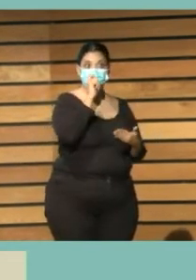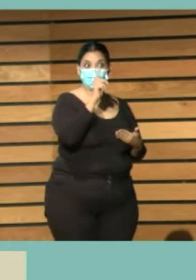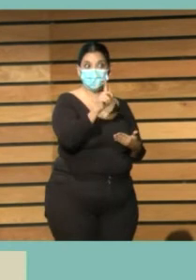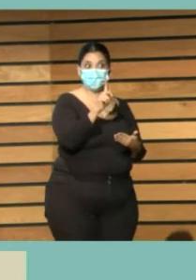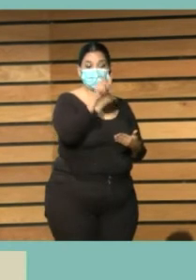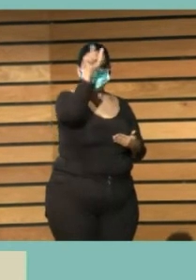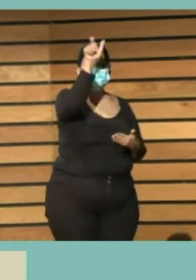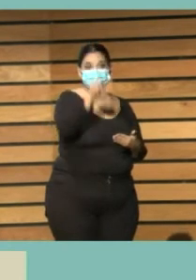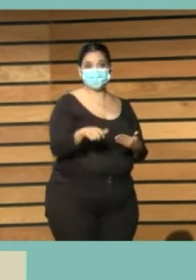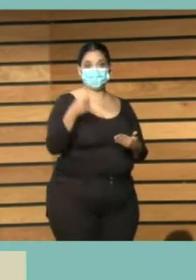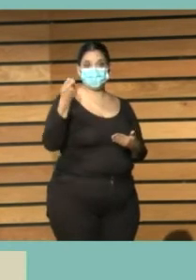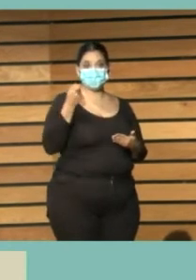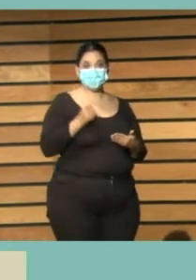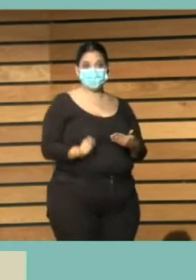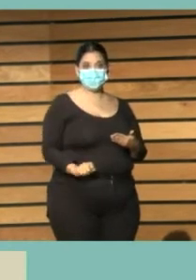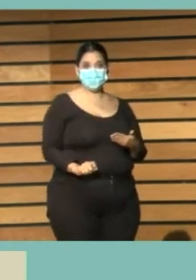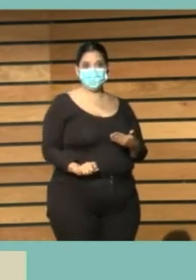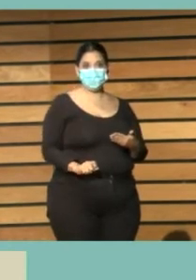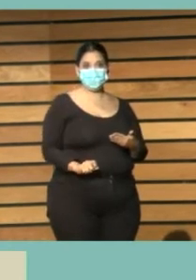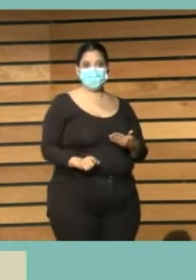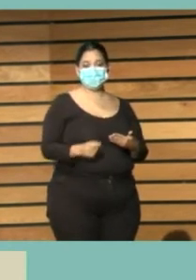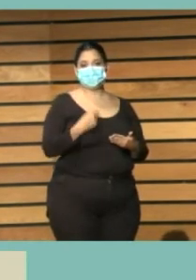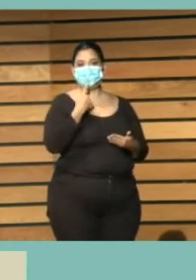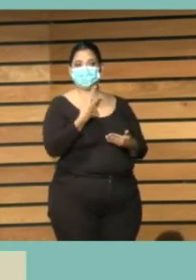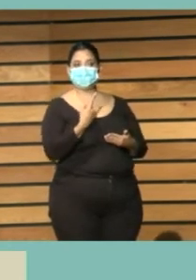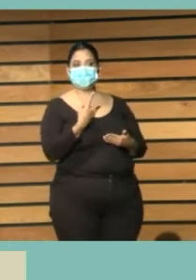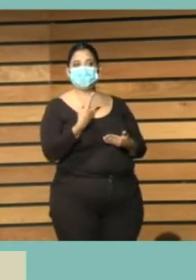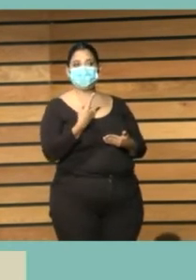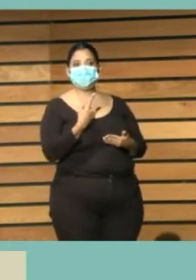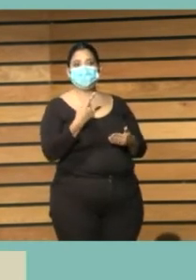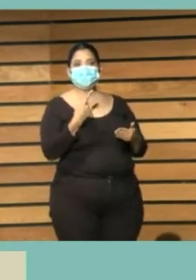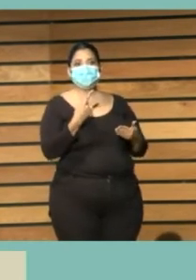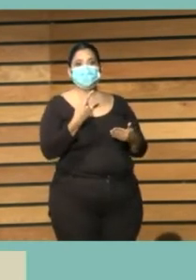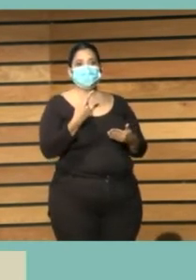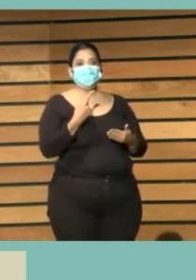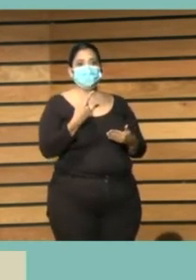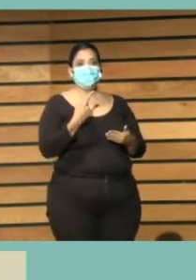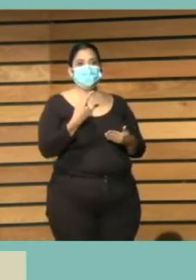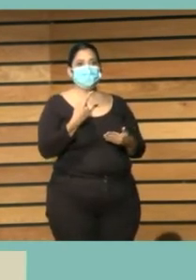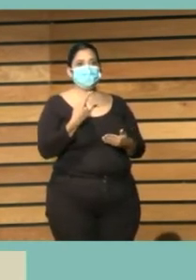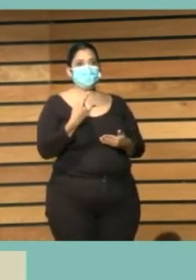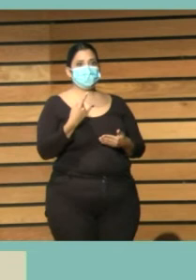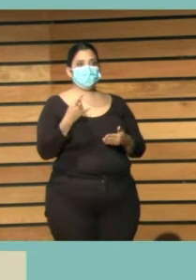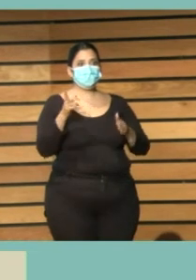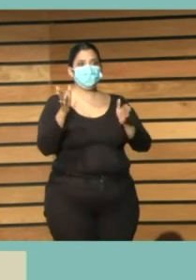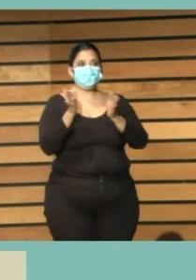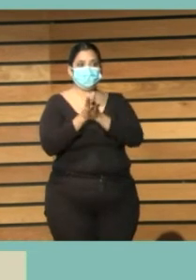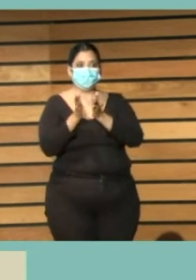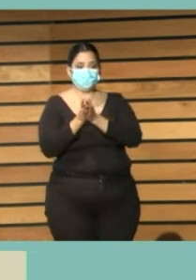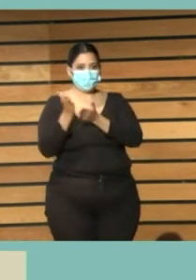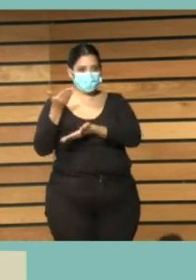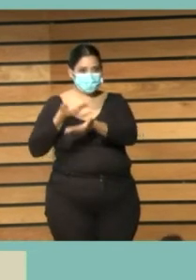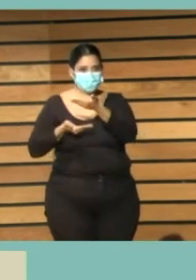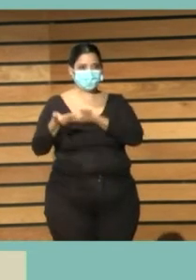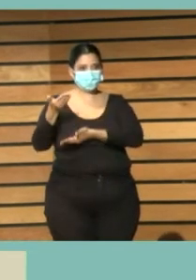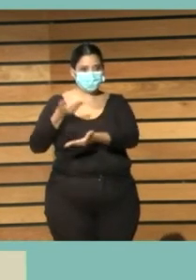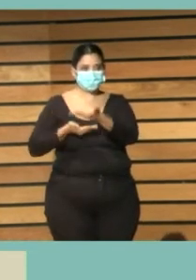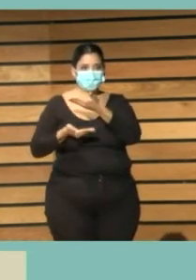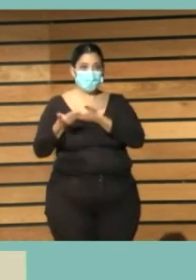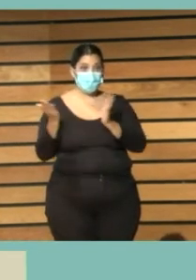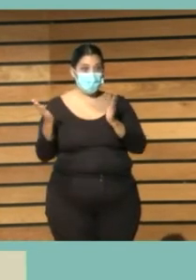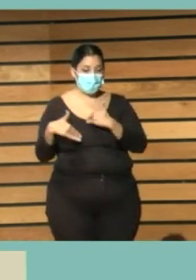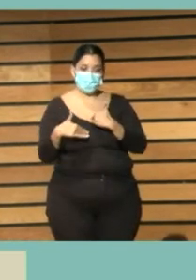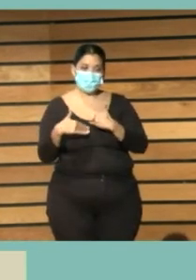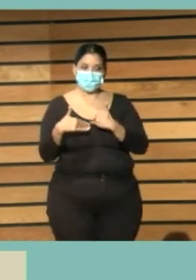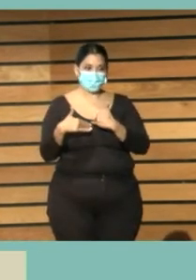tengan es decir no estén precarizados con respecto a los compañeros del sector público directamente